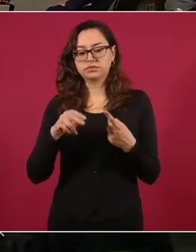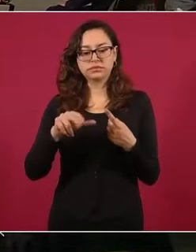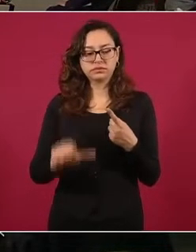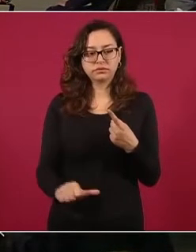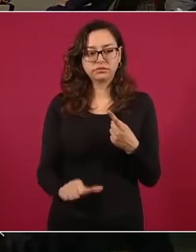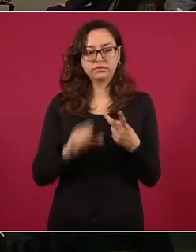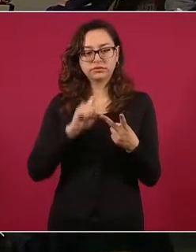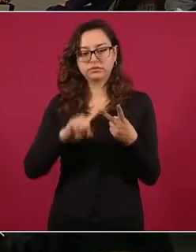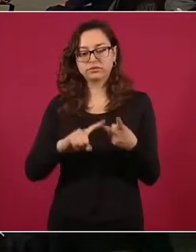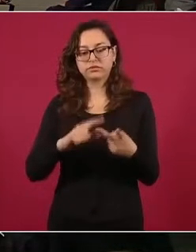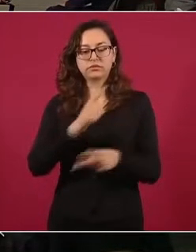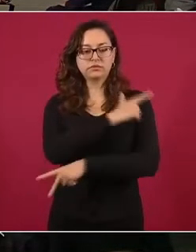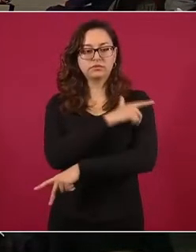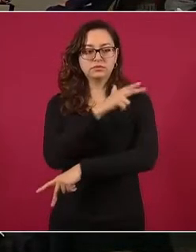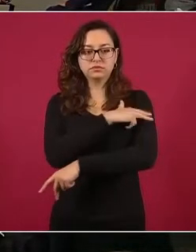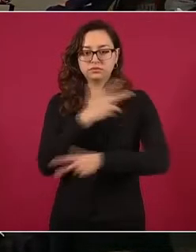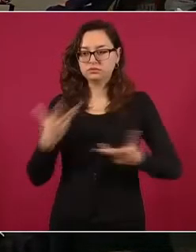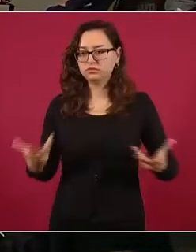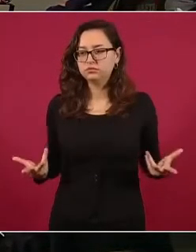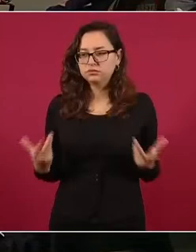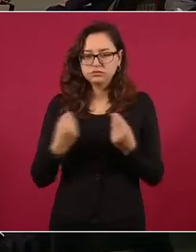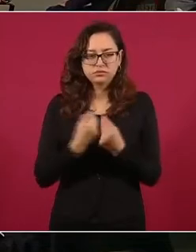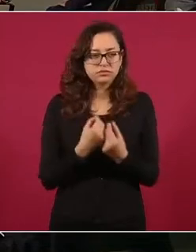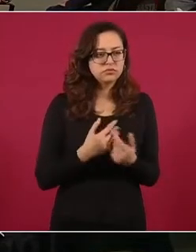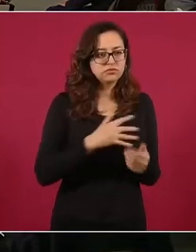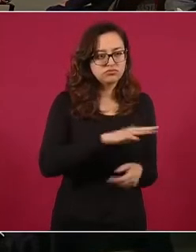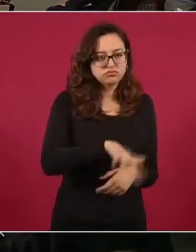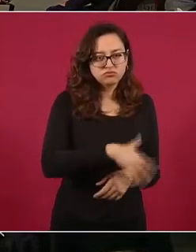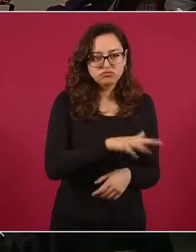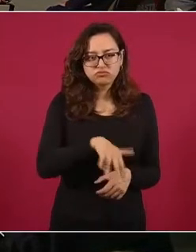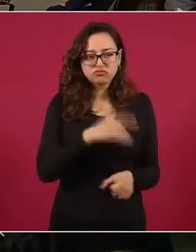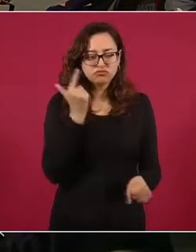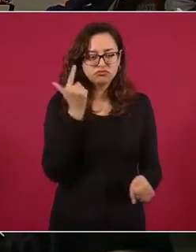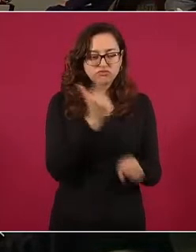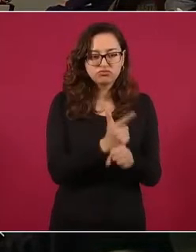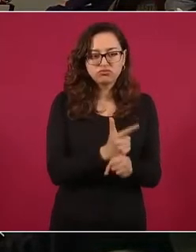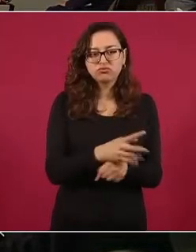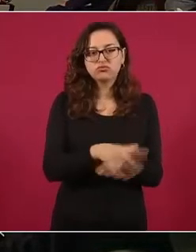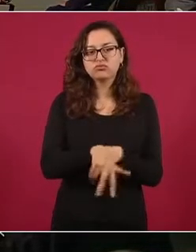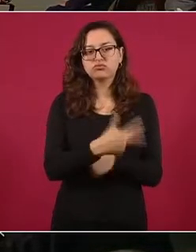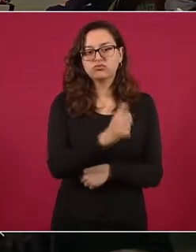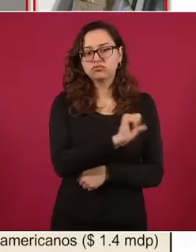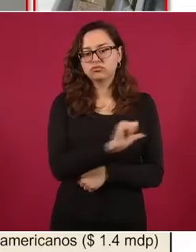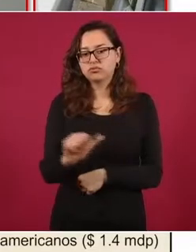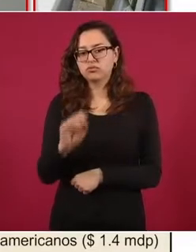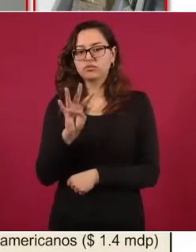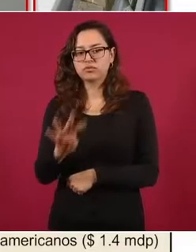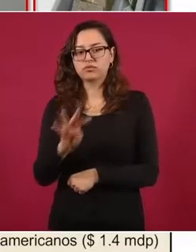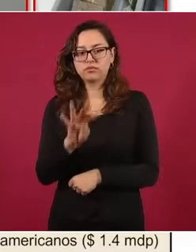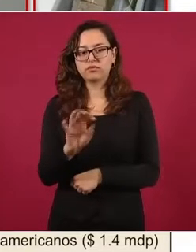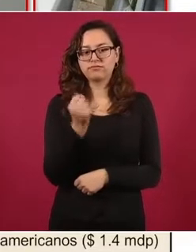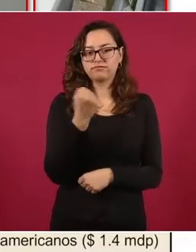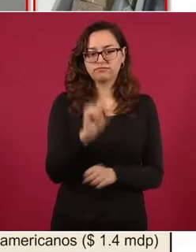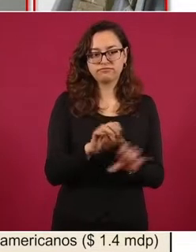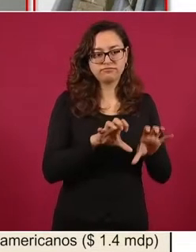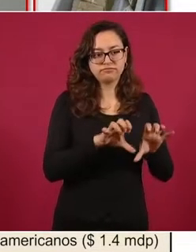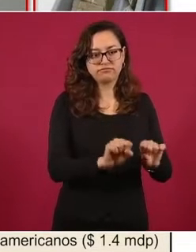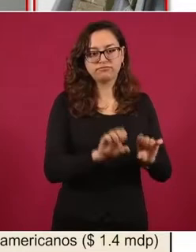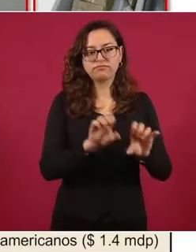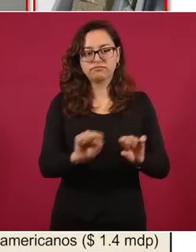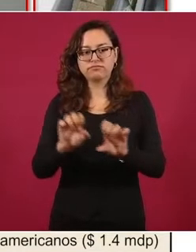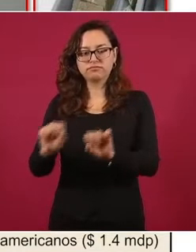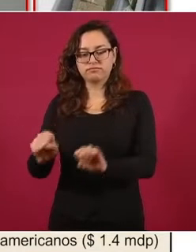y la Guardia Nacional, se detuvo entre el 13 y el 19 de septiembre en diferentes operaciones a 23